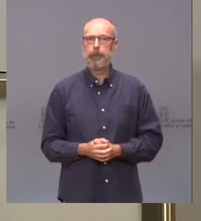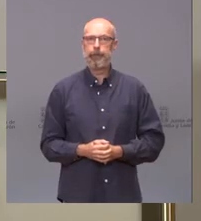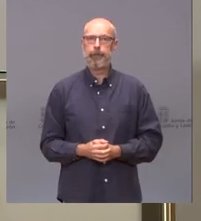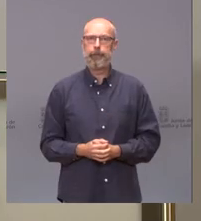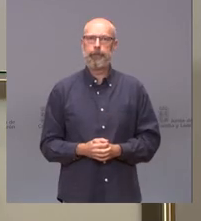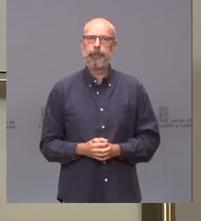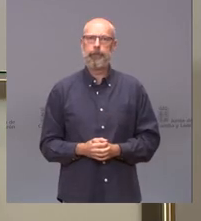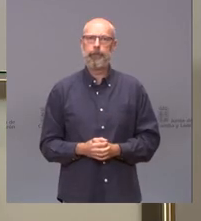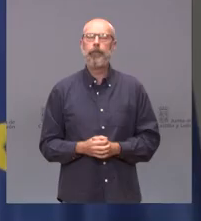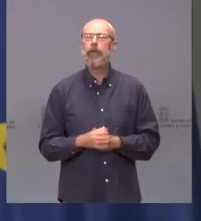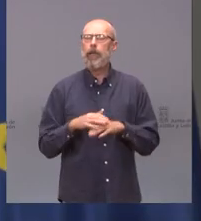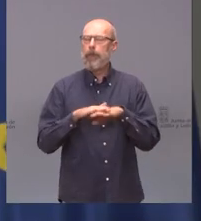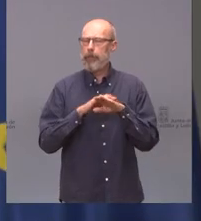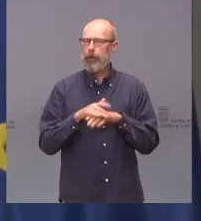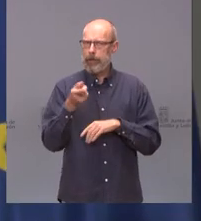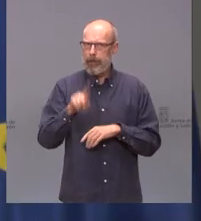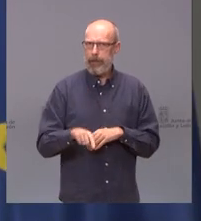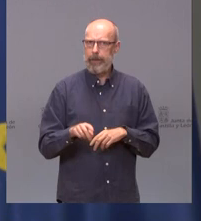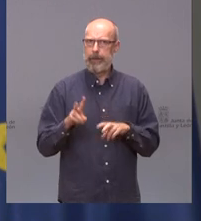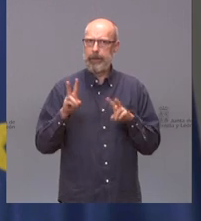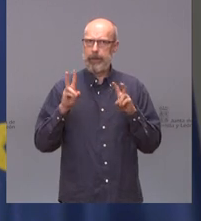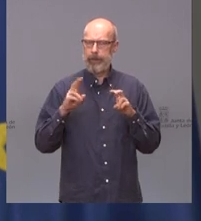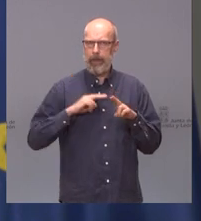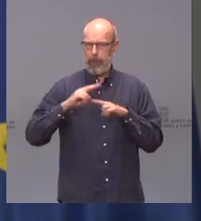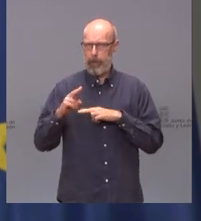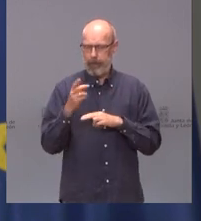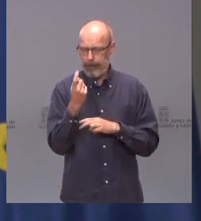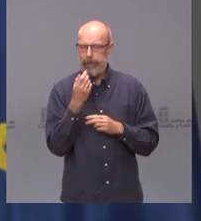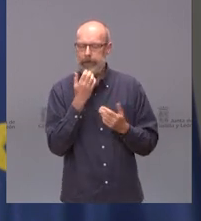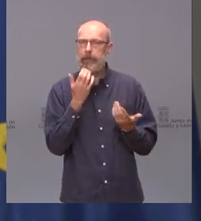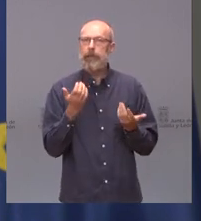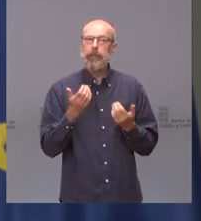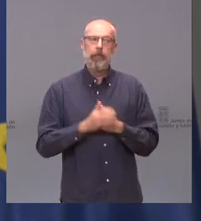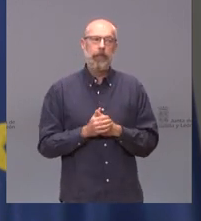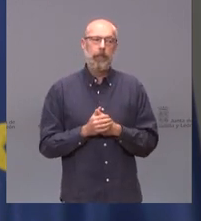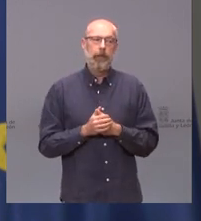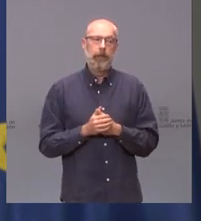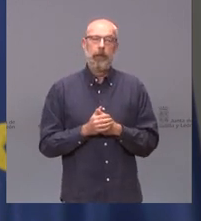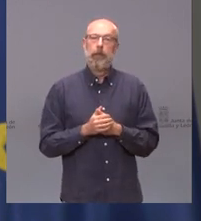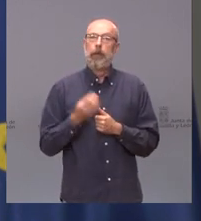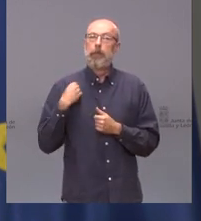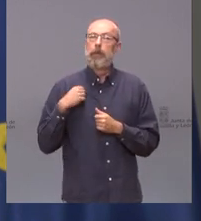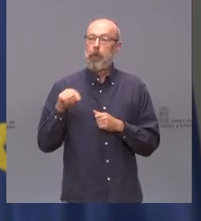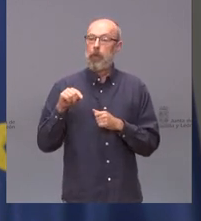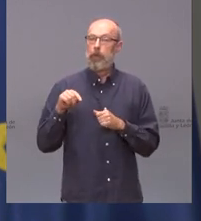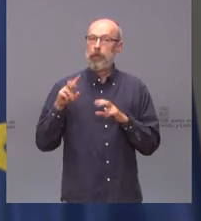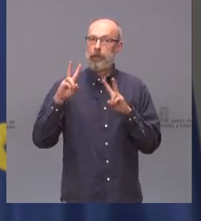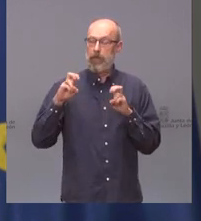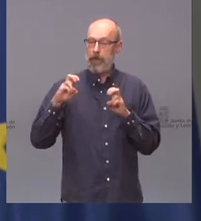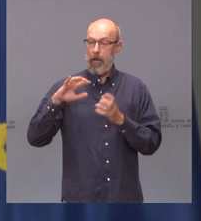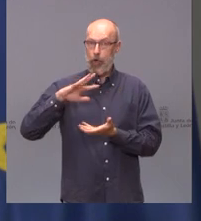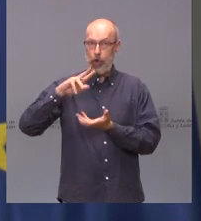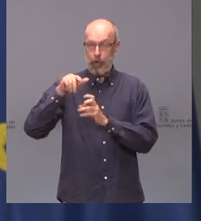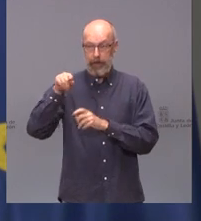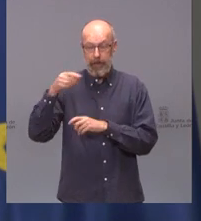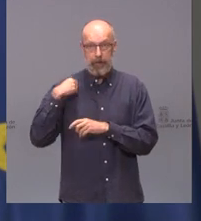Sobre el asunto, perdón, no es que no quisiera responder, es la primera noticia que tengo a este respecto. No